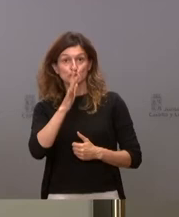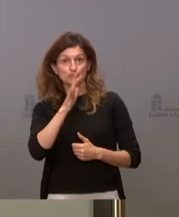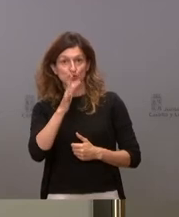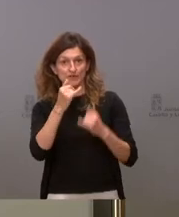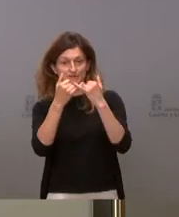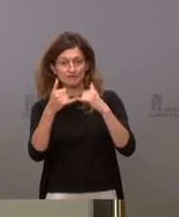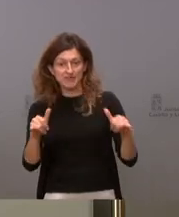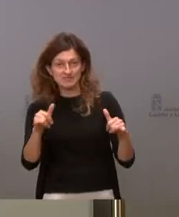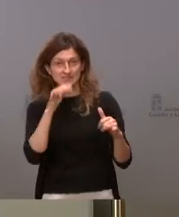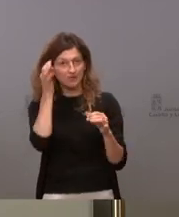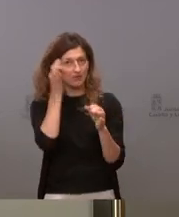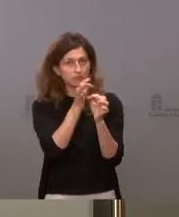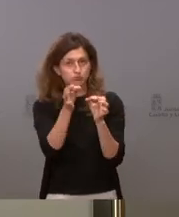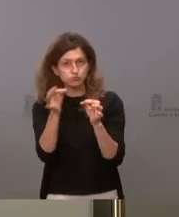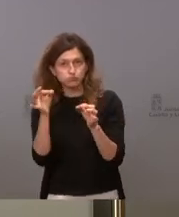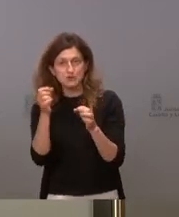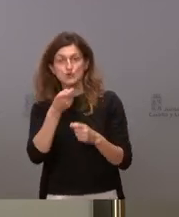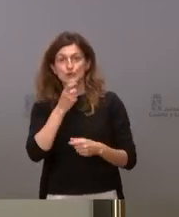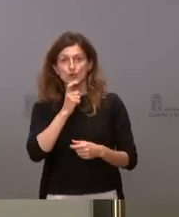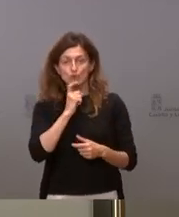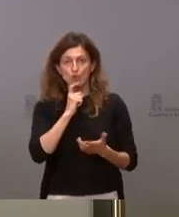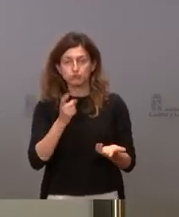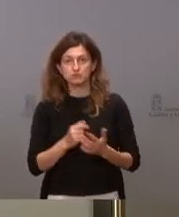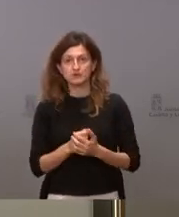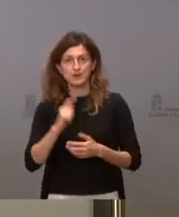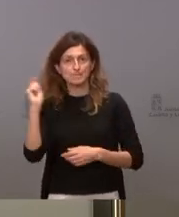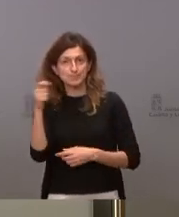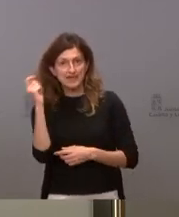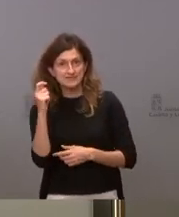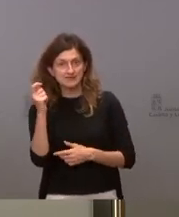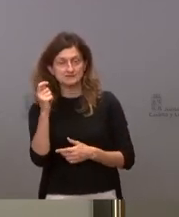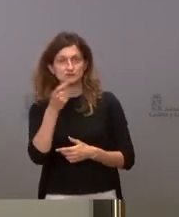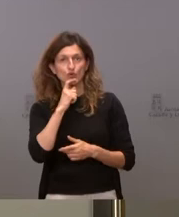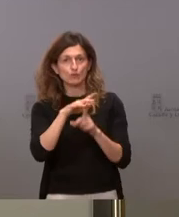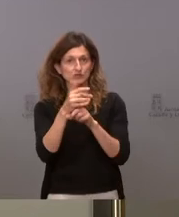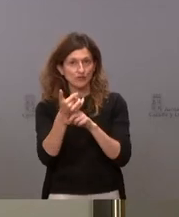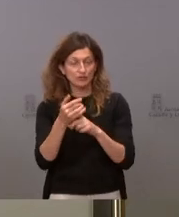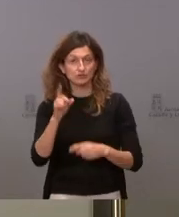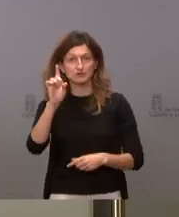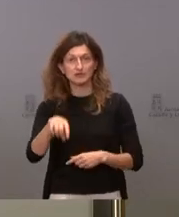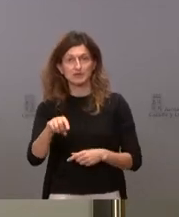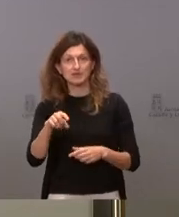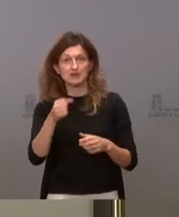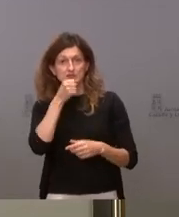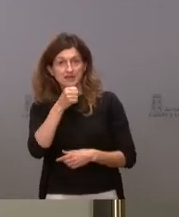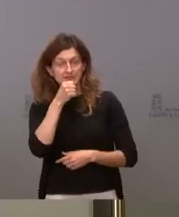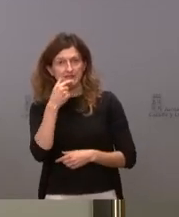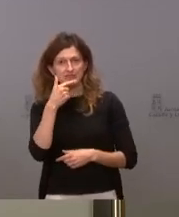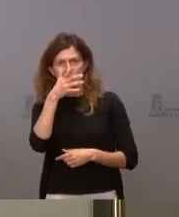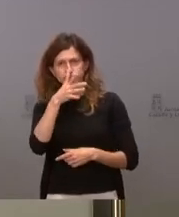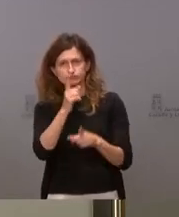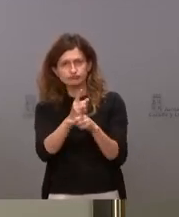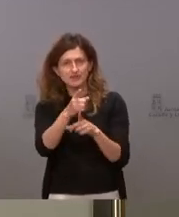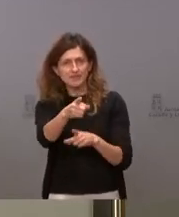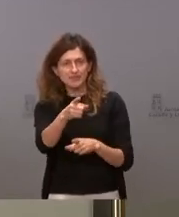fiestas en los municipios, cómo queda el tema de las peñas. Y luego, sobre otro asunto, el Partido Socialista le ha acusado a usted de que no se